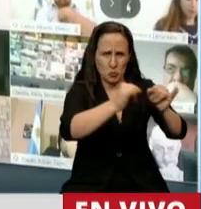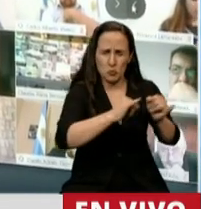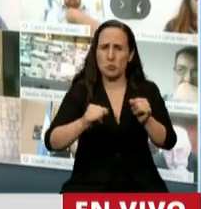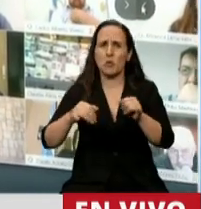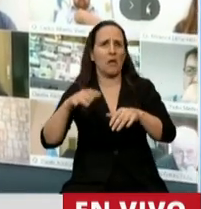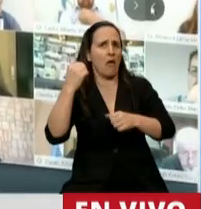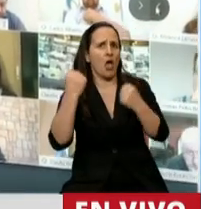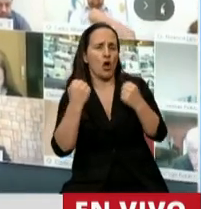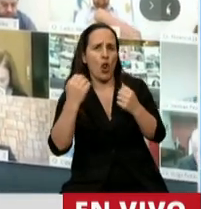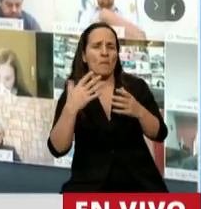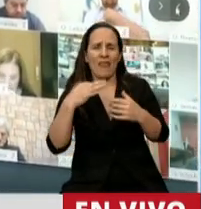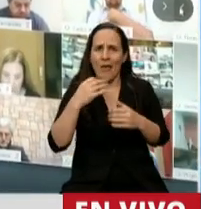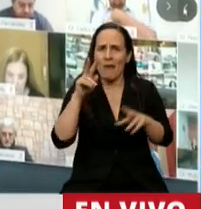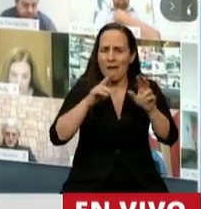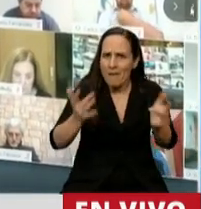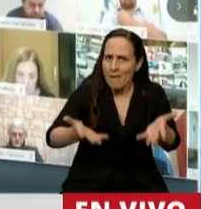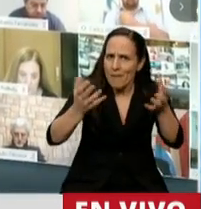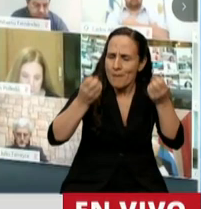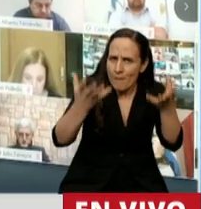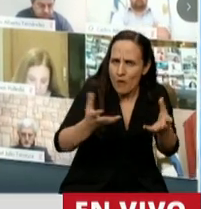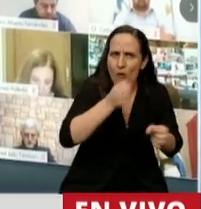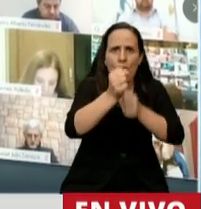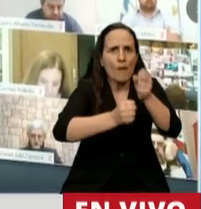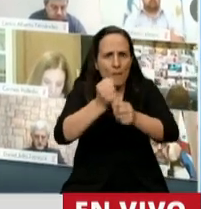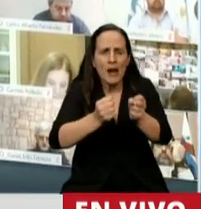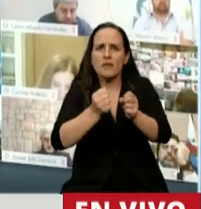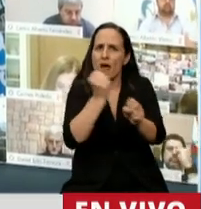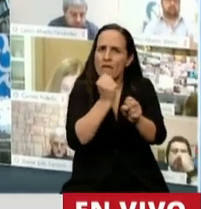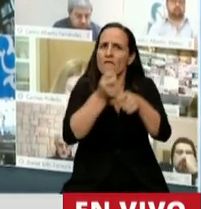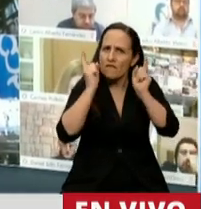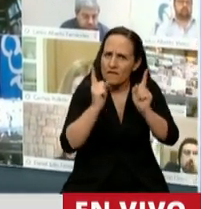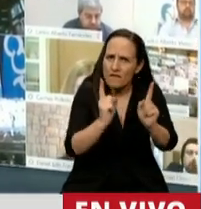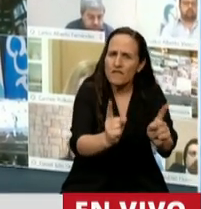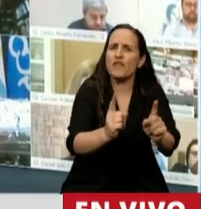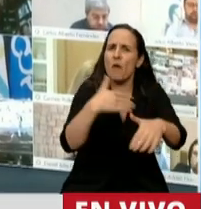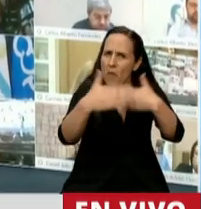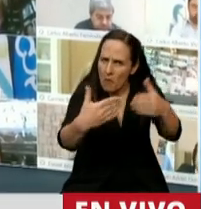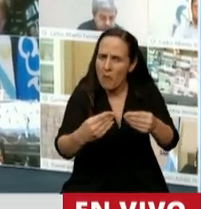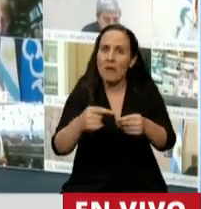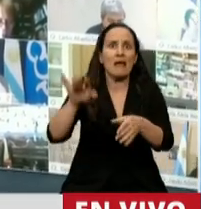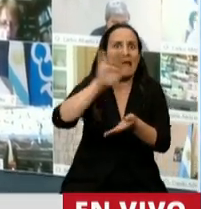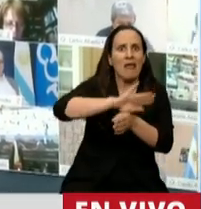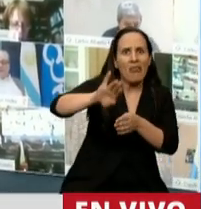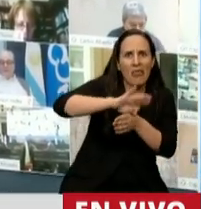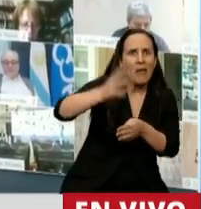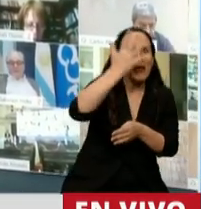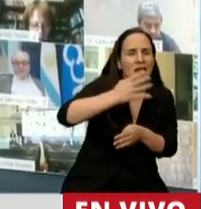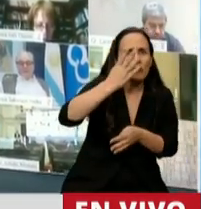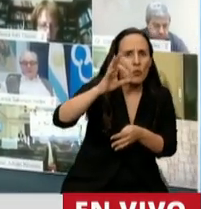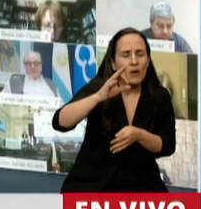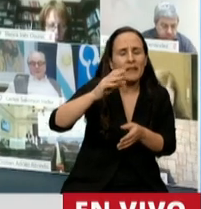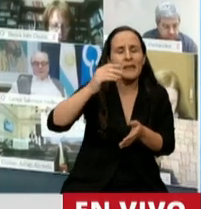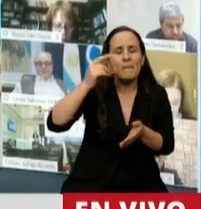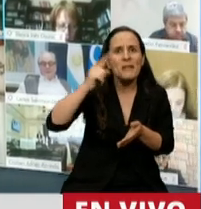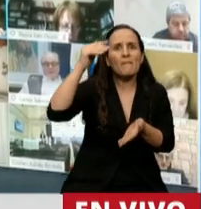económica, la posibilidad de que las empresas puedan seguir trabajando, de que se pueda superar esa deuda de 500 y pico